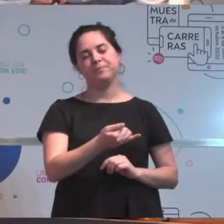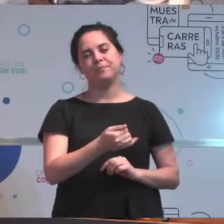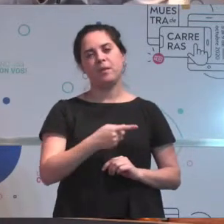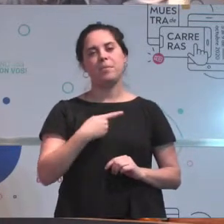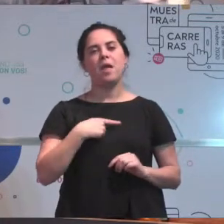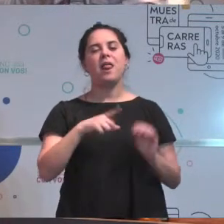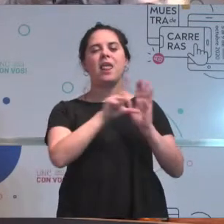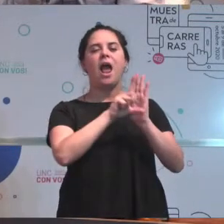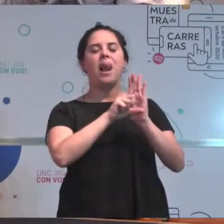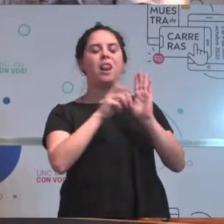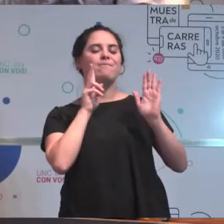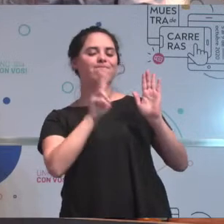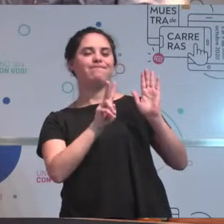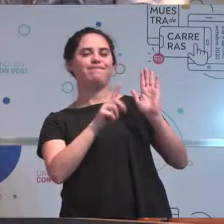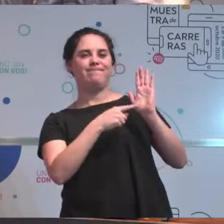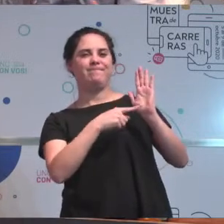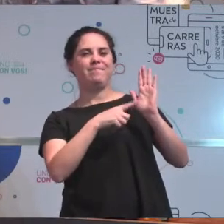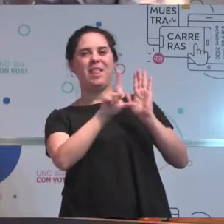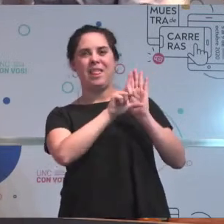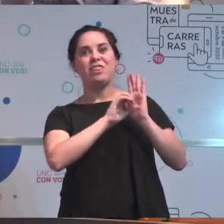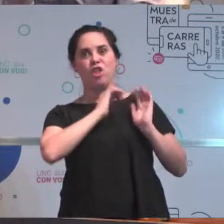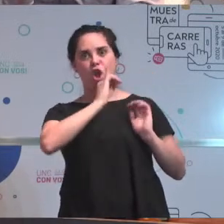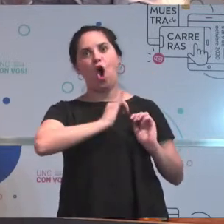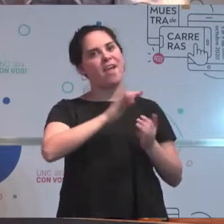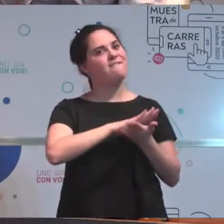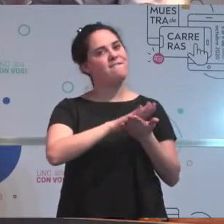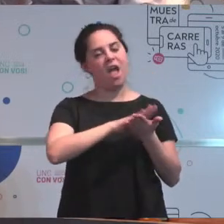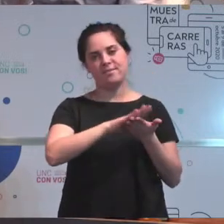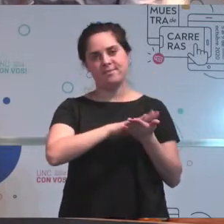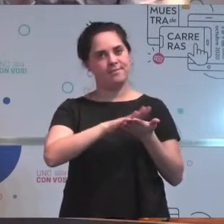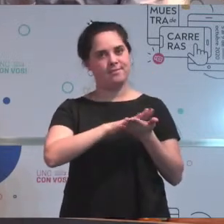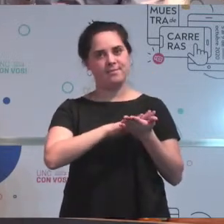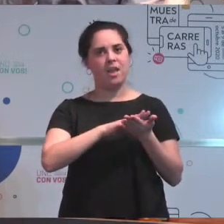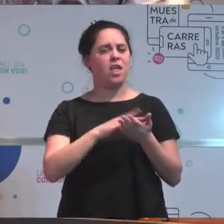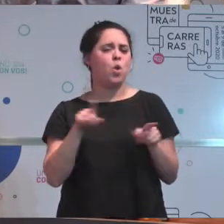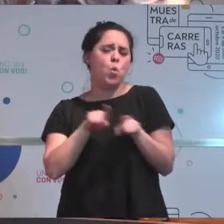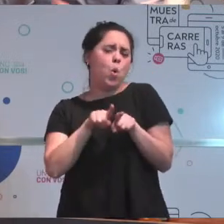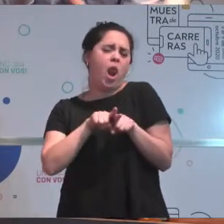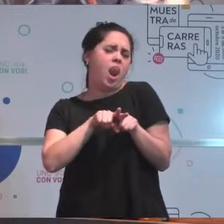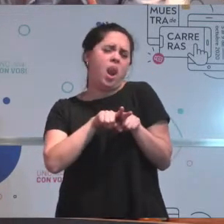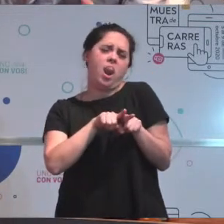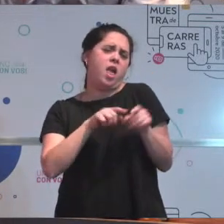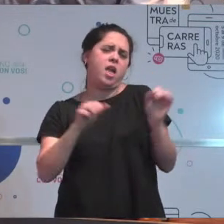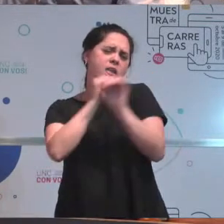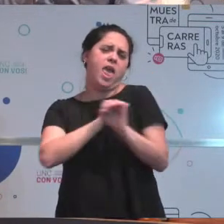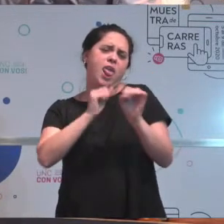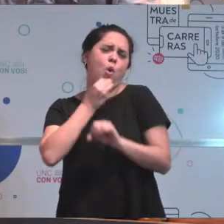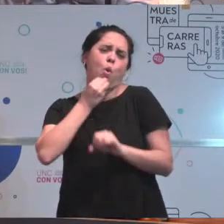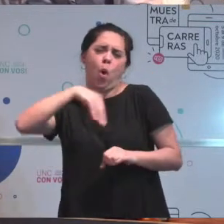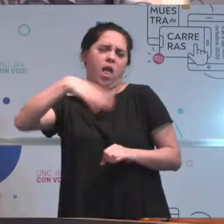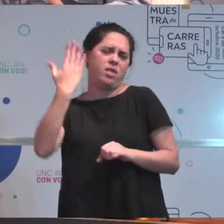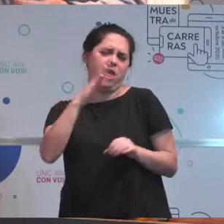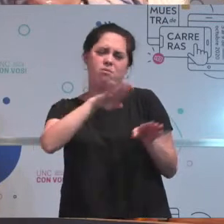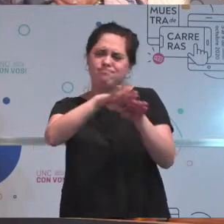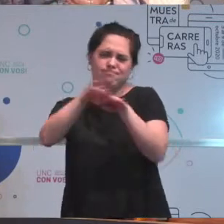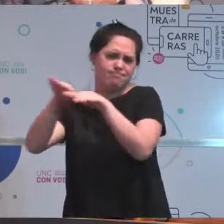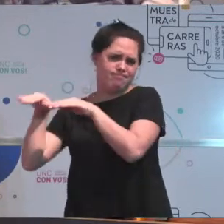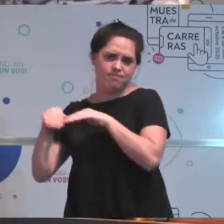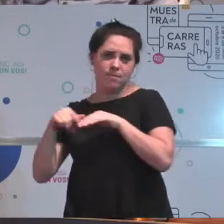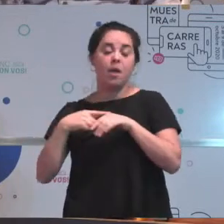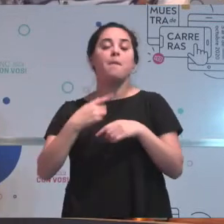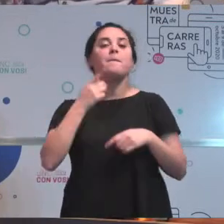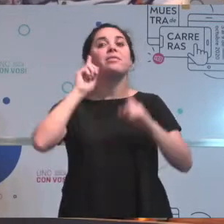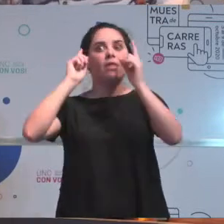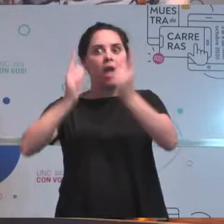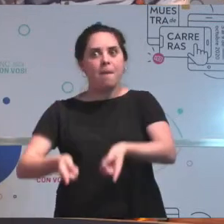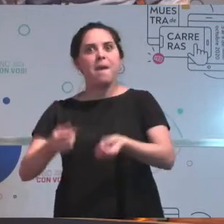ves palpable. Y tiene una base teórica como toda ingeniería, pero también tiene mucha práctica. Bien, todo lo que es topografía,